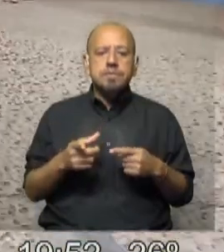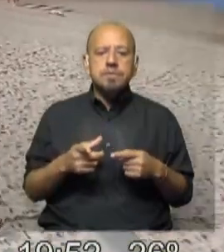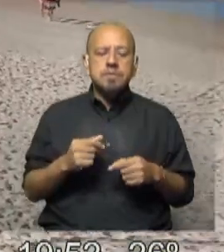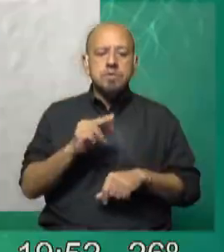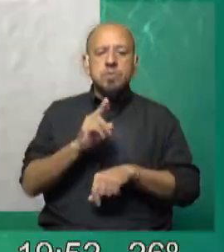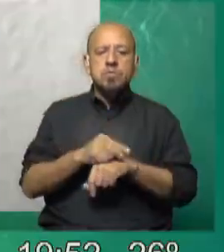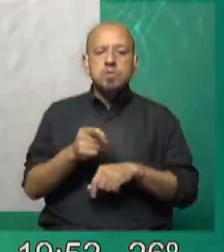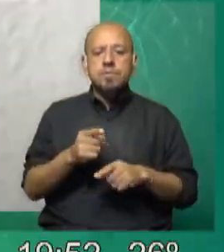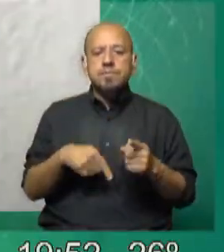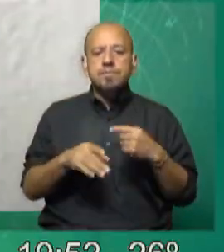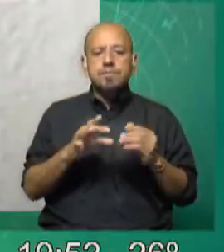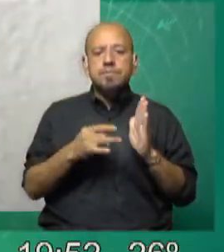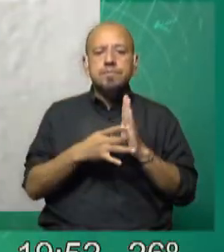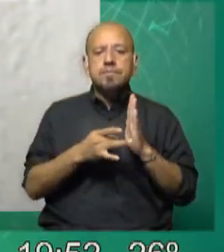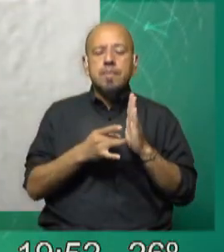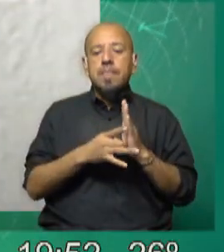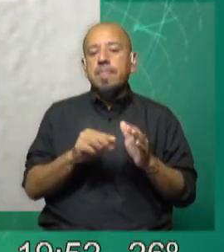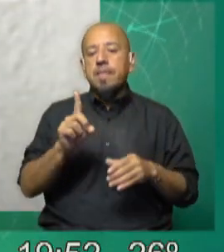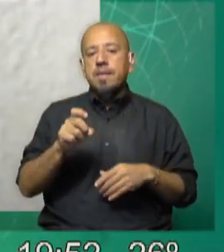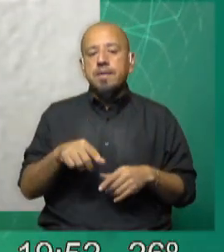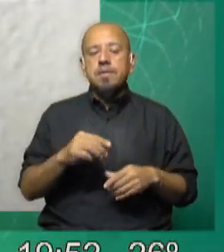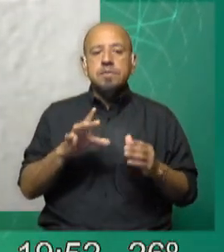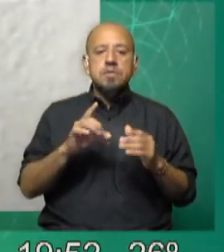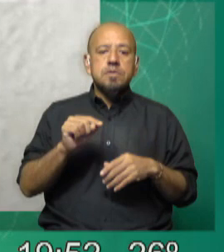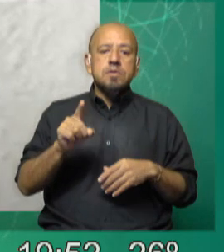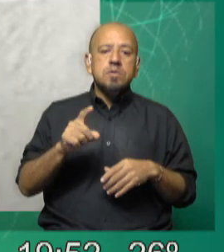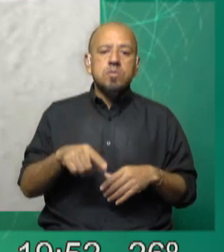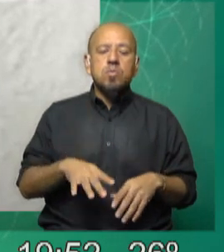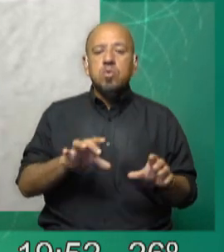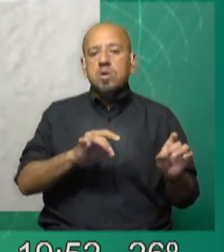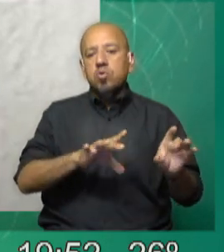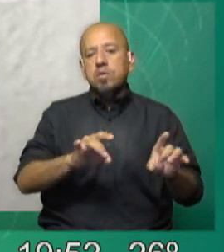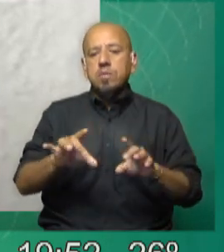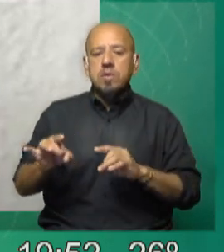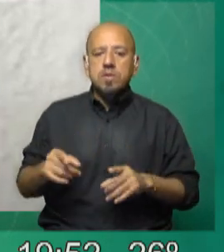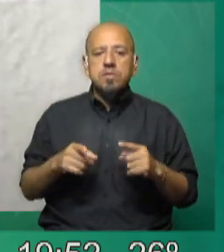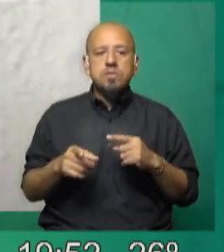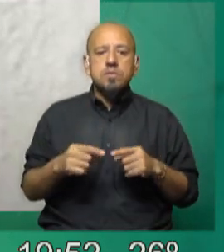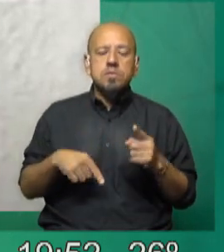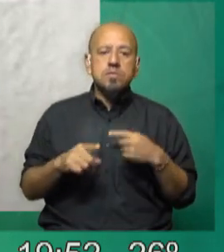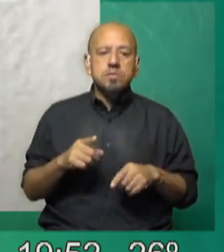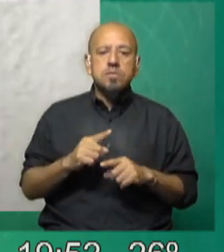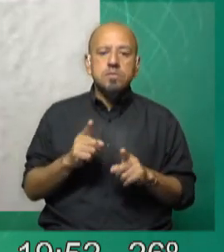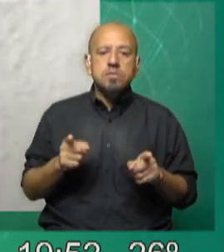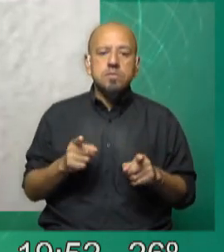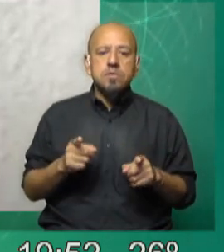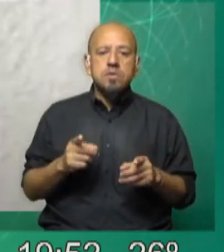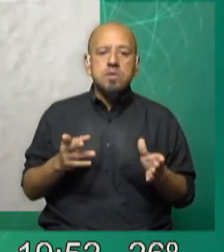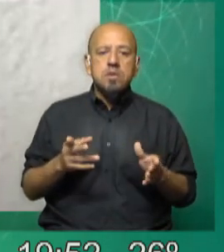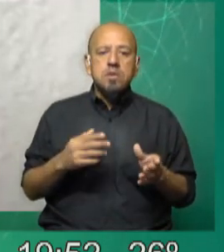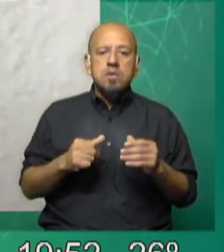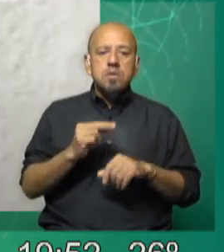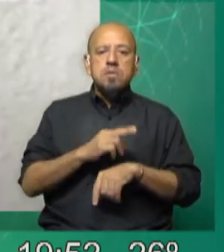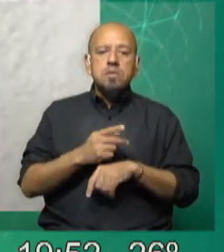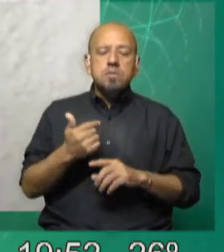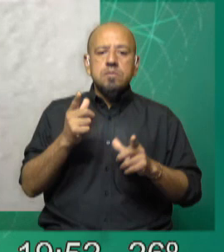utiliza. La parte de la calidad del agua, porque si es un agua que está contaminada, ya sea física o químicamente, en realidad no es una zona de uso, de disfrute